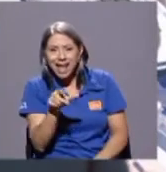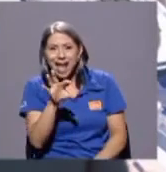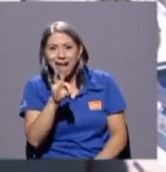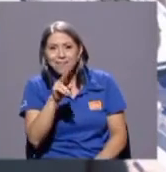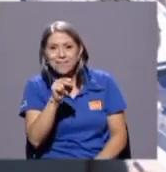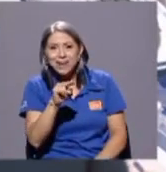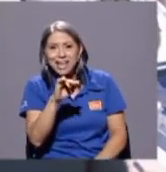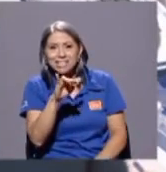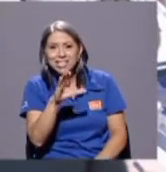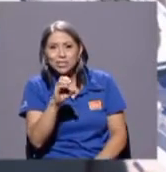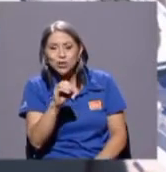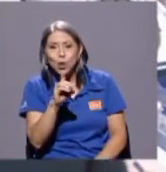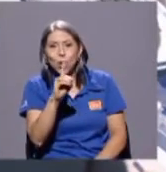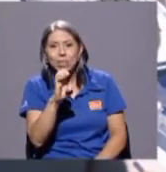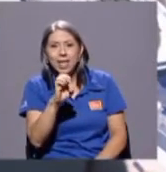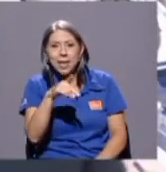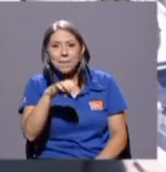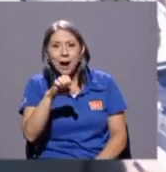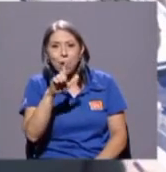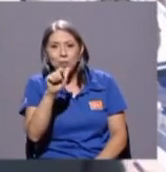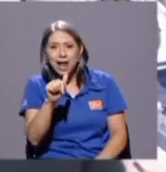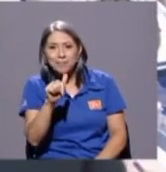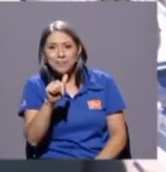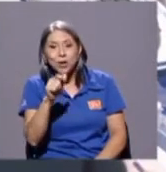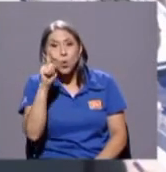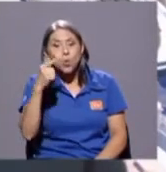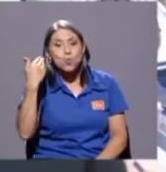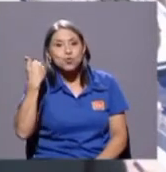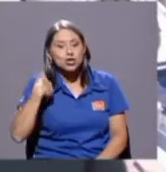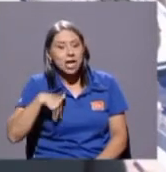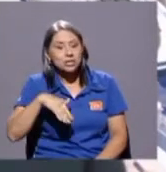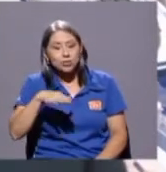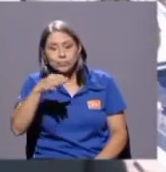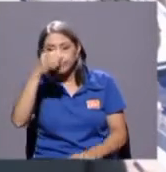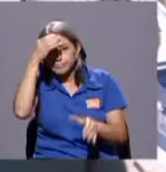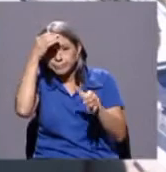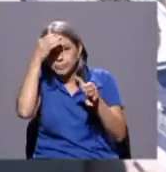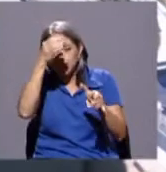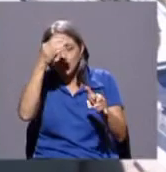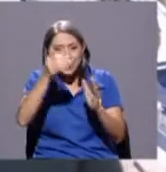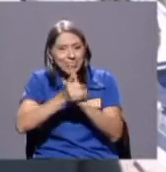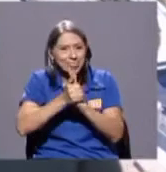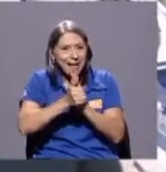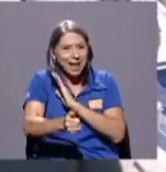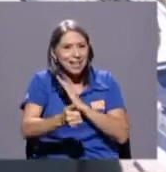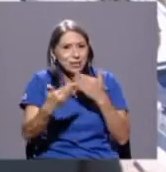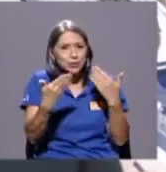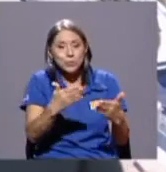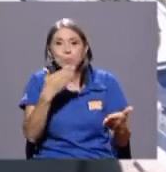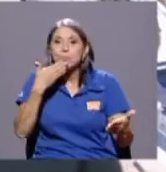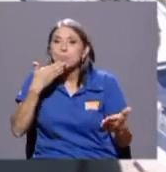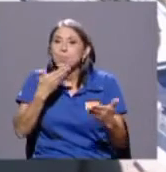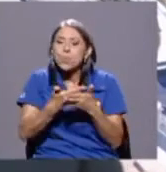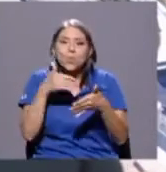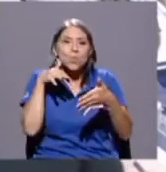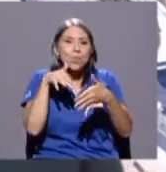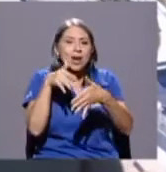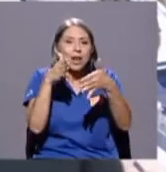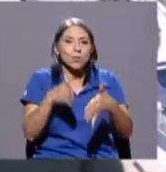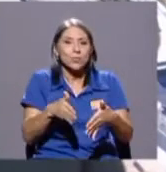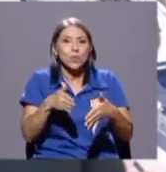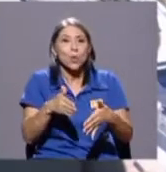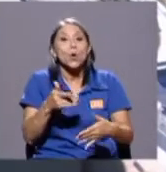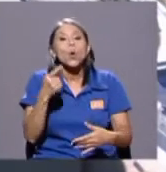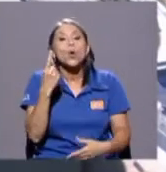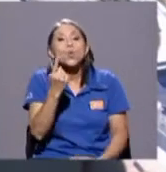un muchacho muy talentoso, obviamente, muy buen alumno, de los mejores alumnos que yo